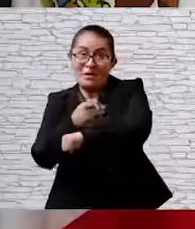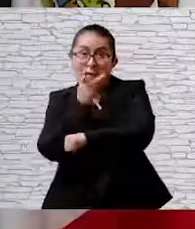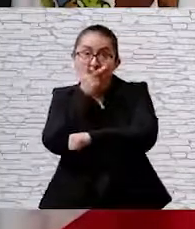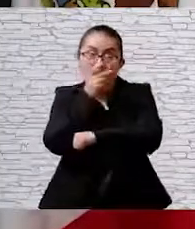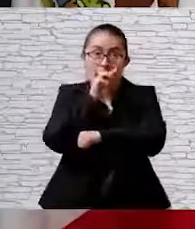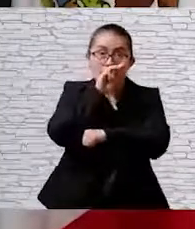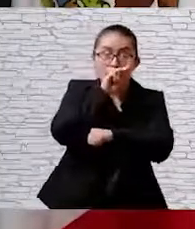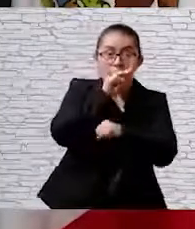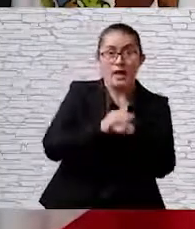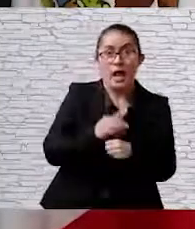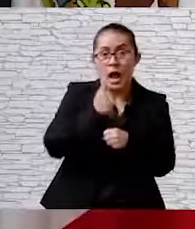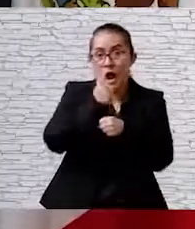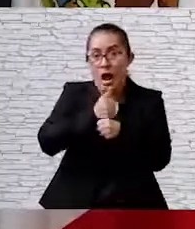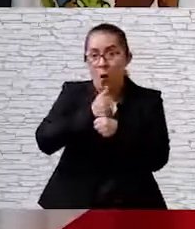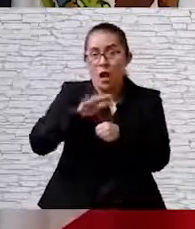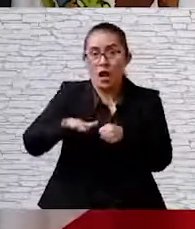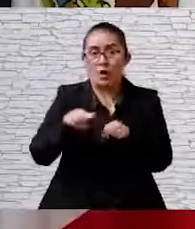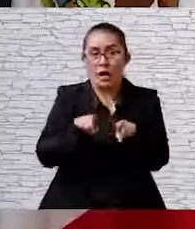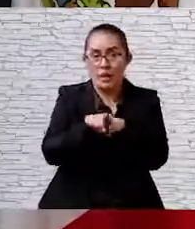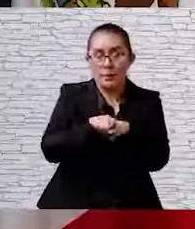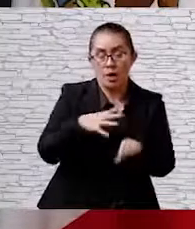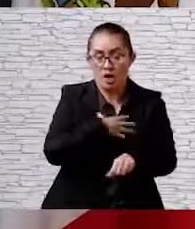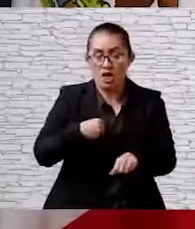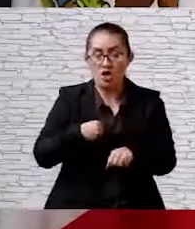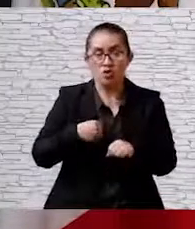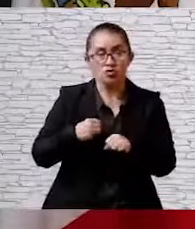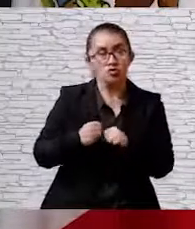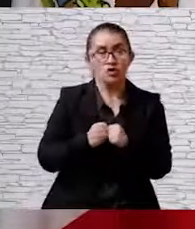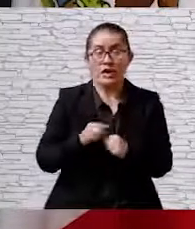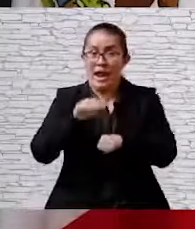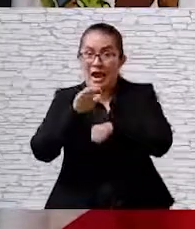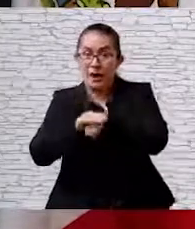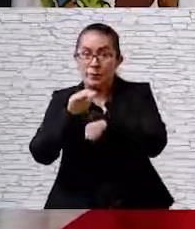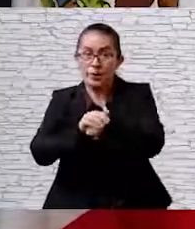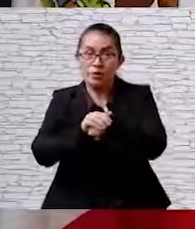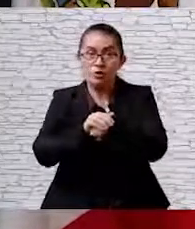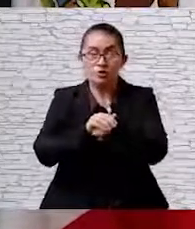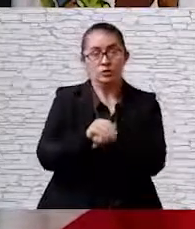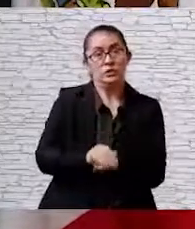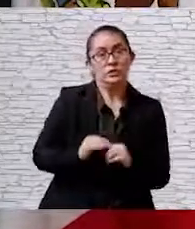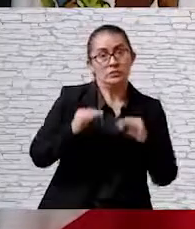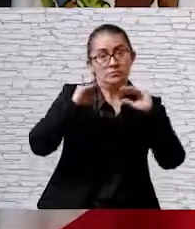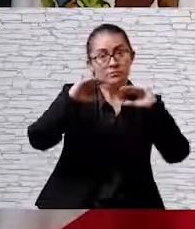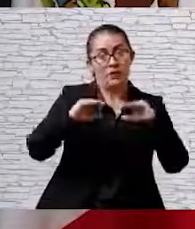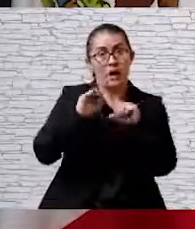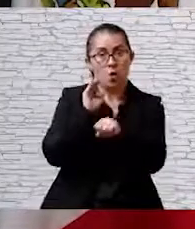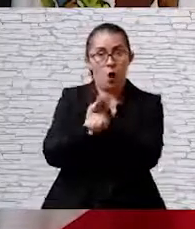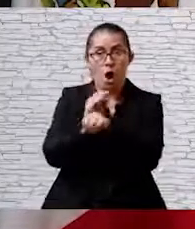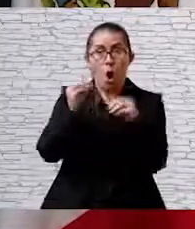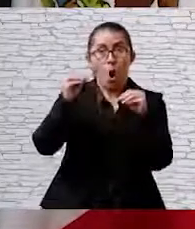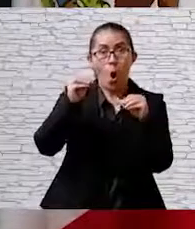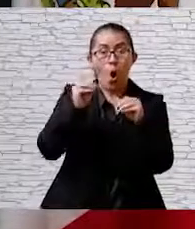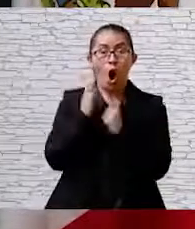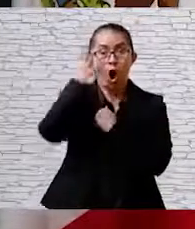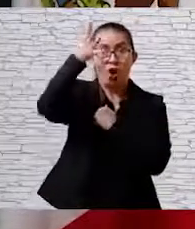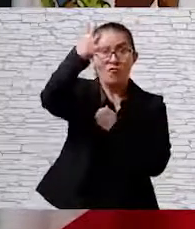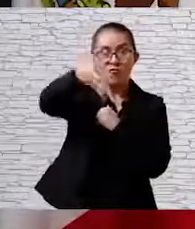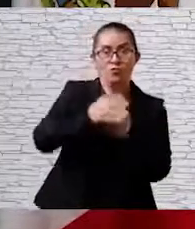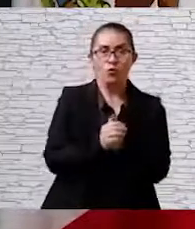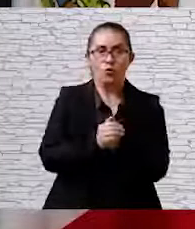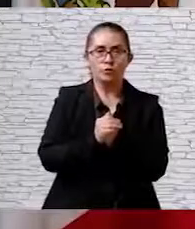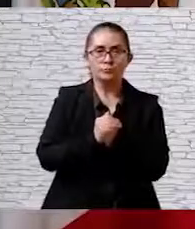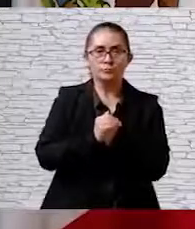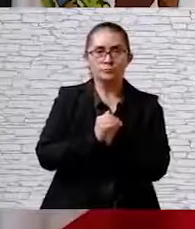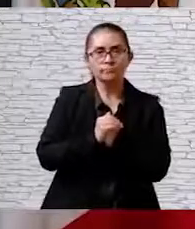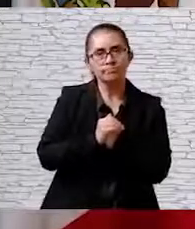abuelos, hermanos, hijos y amigos, o estaremos condenados a prescindir de la presencia